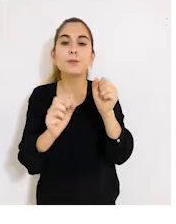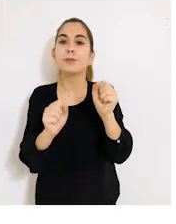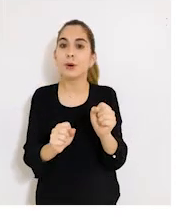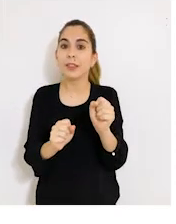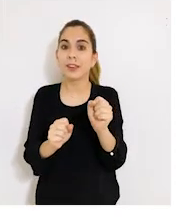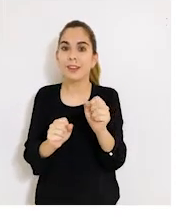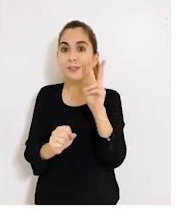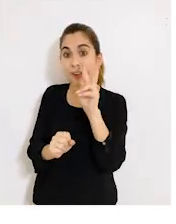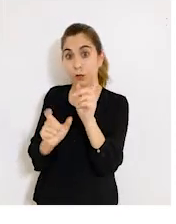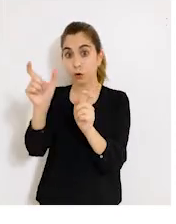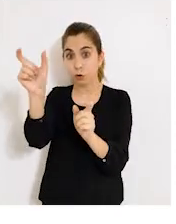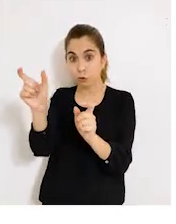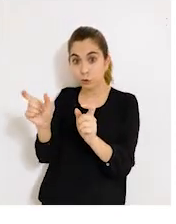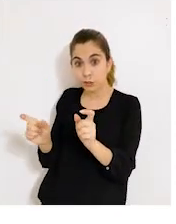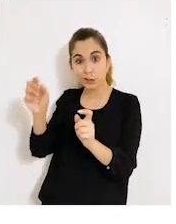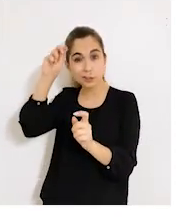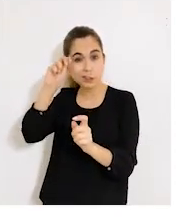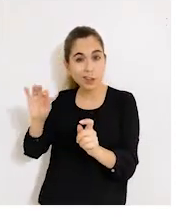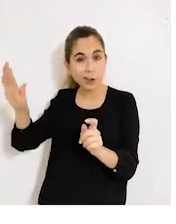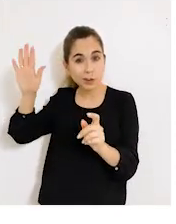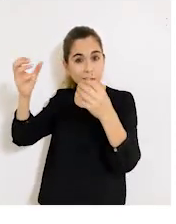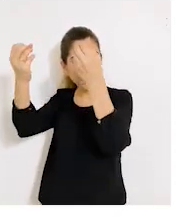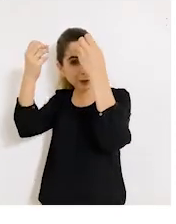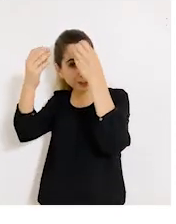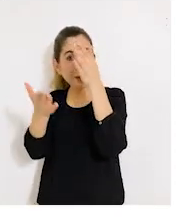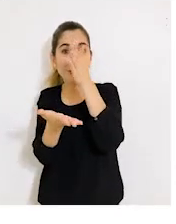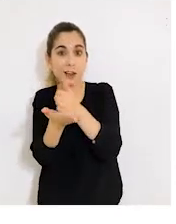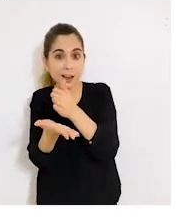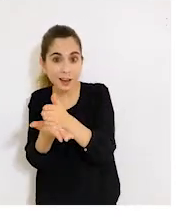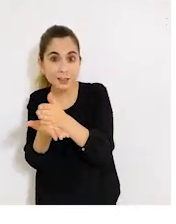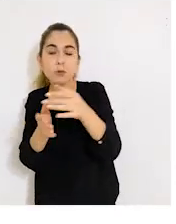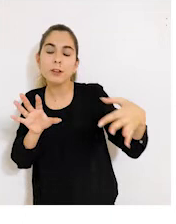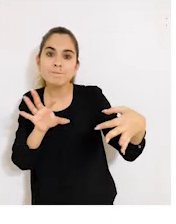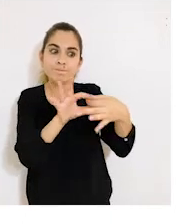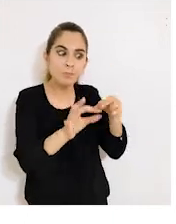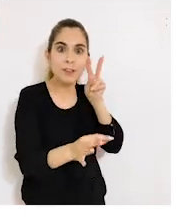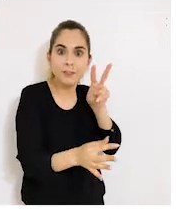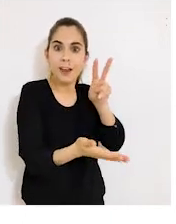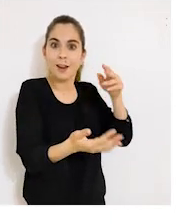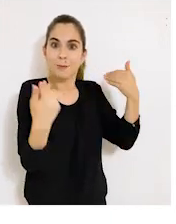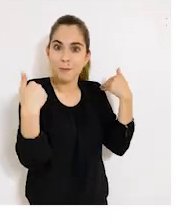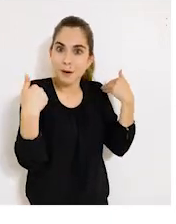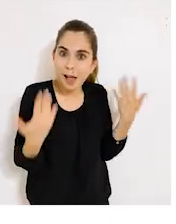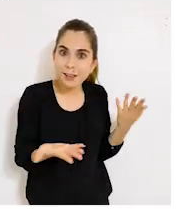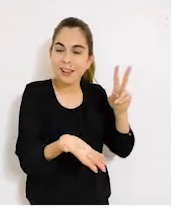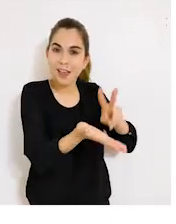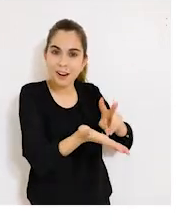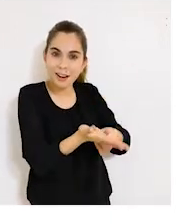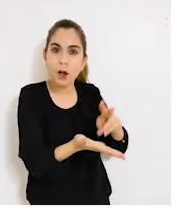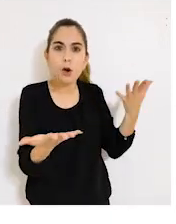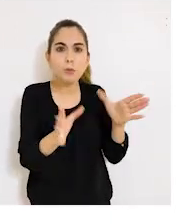ver los conceptos teóricos que estábamos aprendiendo en ese curso, poder verlos en la práctica, poder ver cómo una